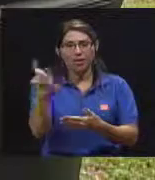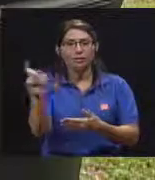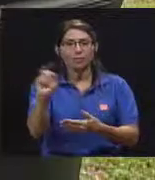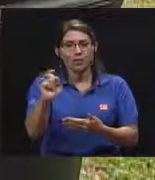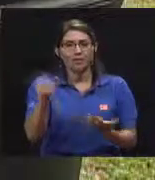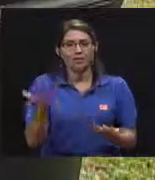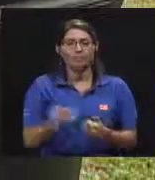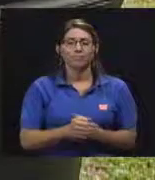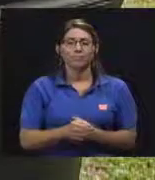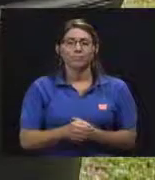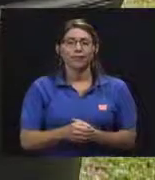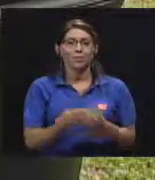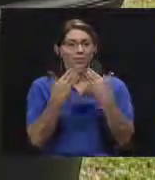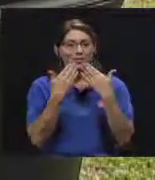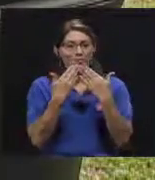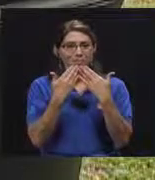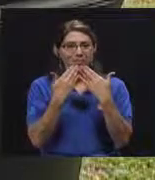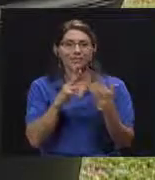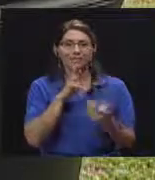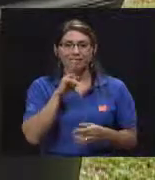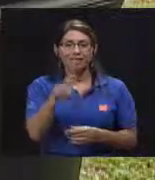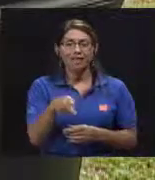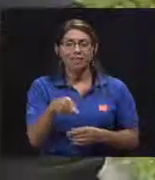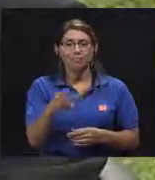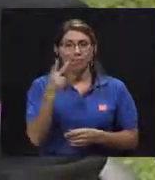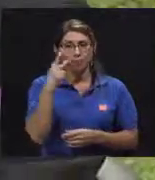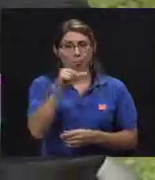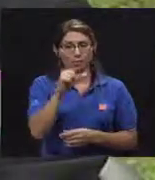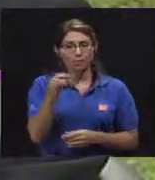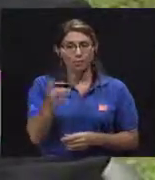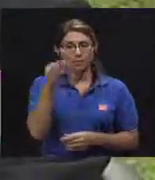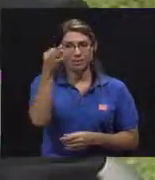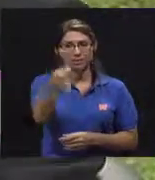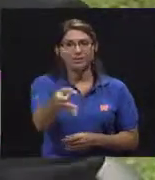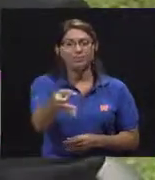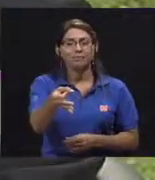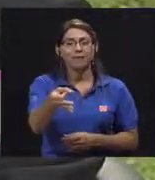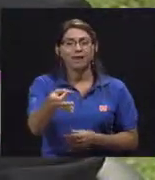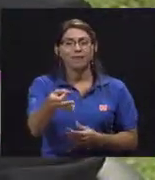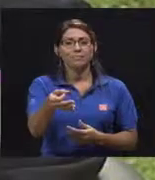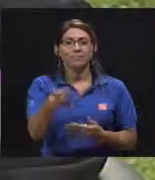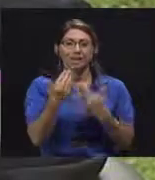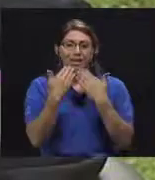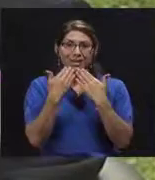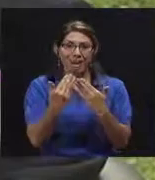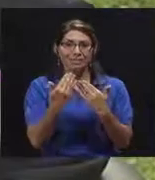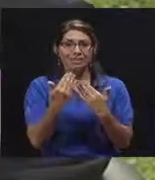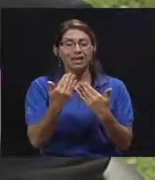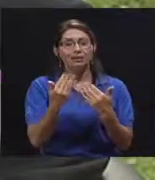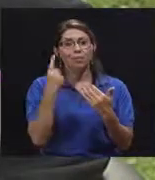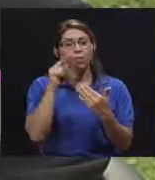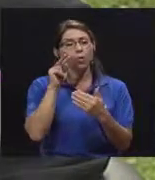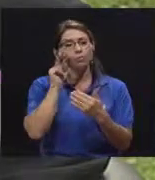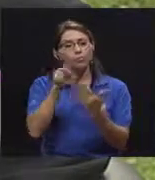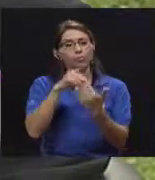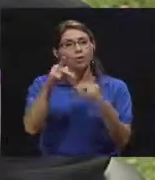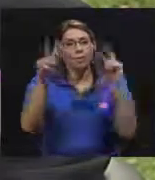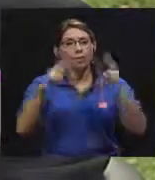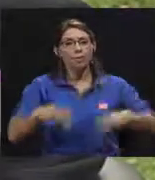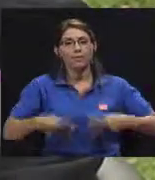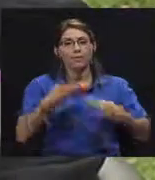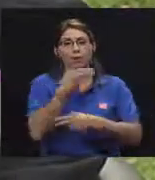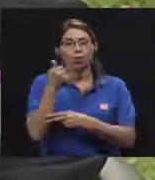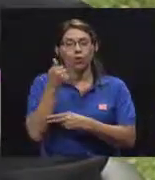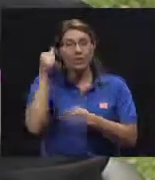Bueno, muchísimas gracias, de verdad, y nos vemos la próxima semana. Gracias por estar con Vivir Mejor y recuerden